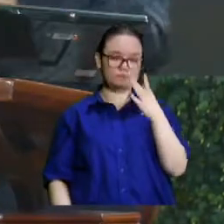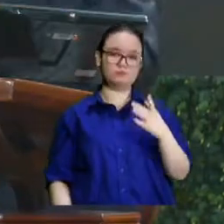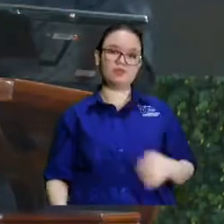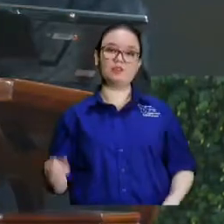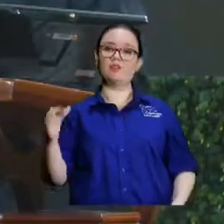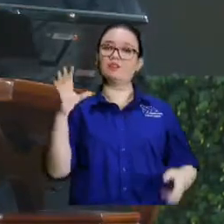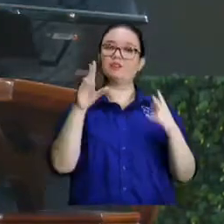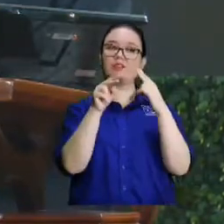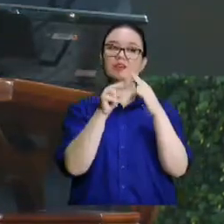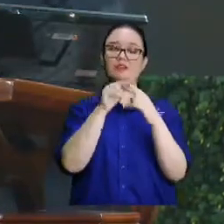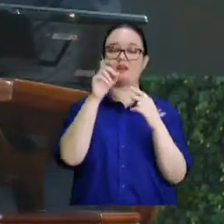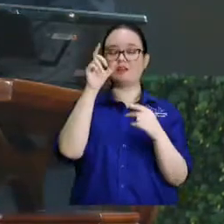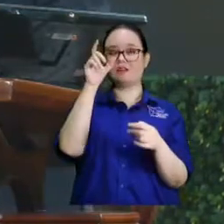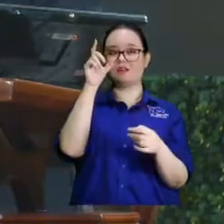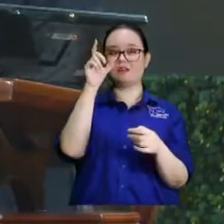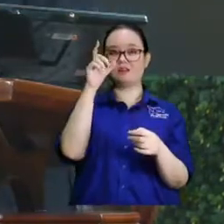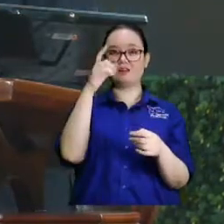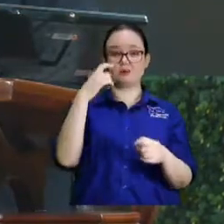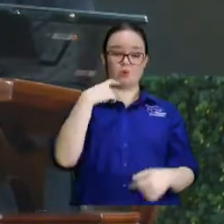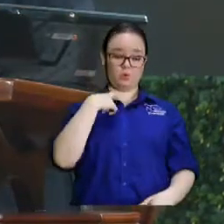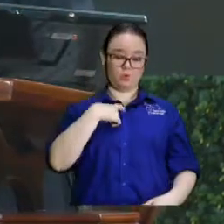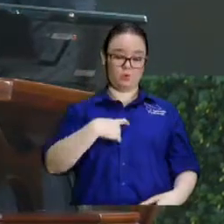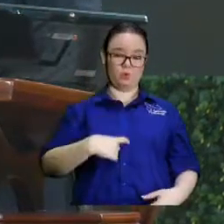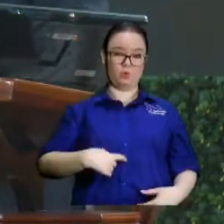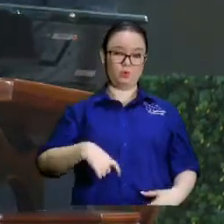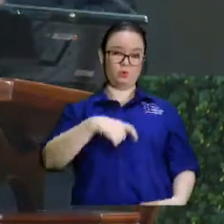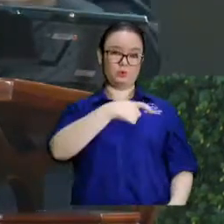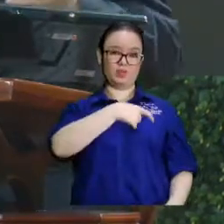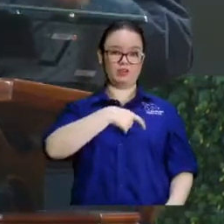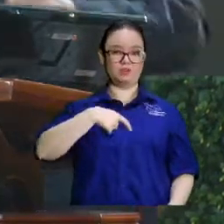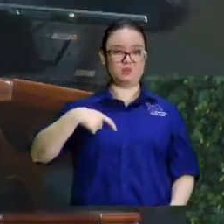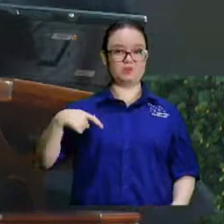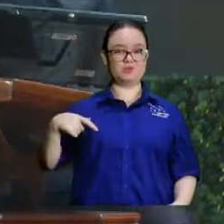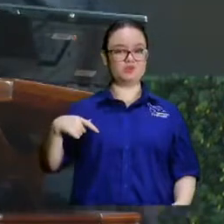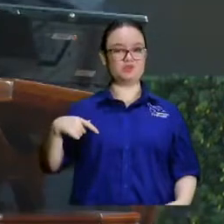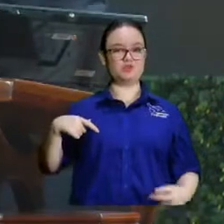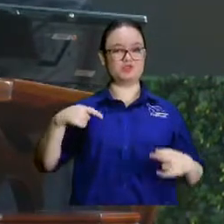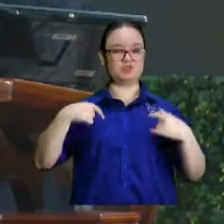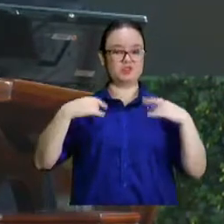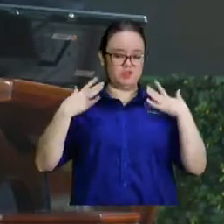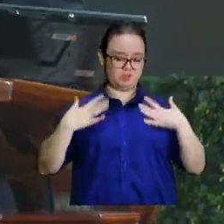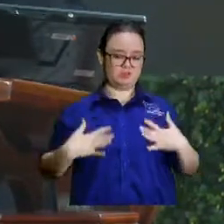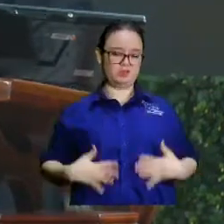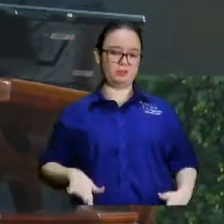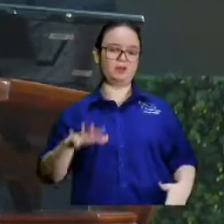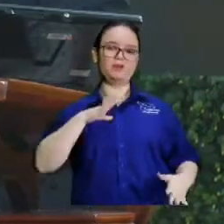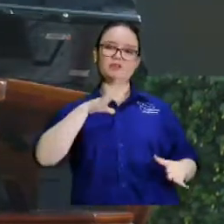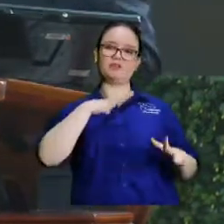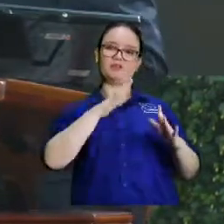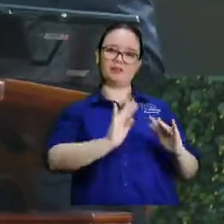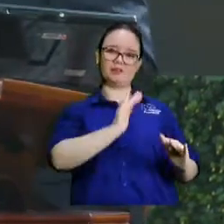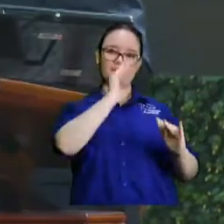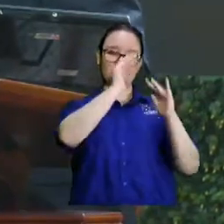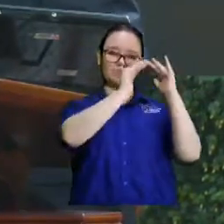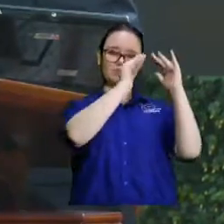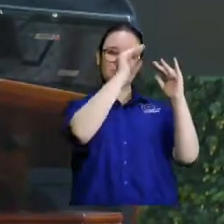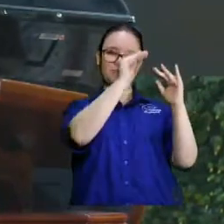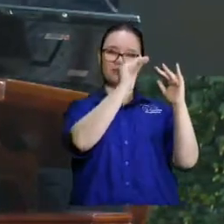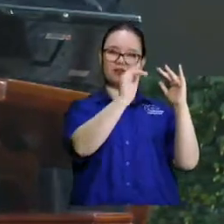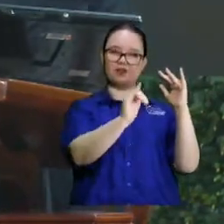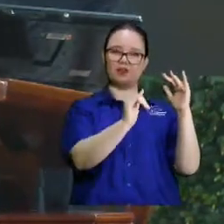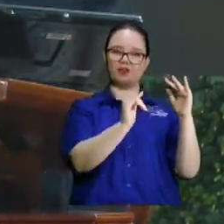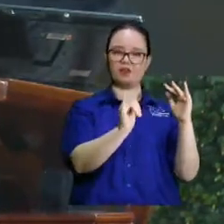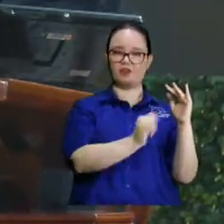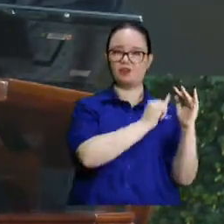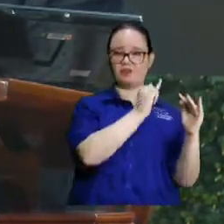cruz acá. Por eso se llamaban cruzados o templarios. Porque ellos decían que tenían que reconstruir el templo de Jerusalén. Por eso se llamaban templarios.